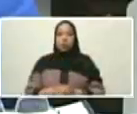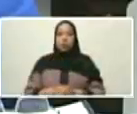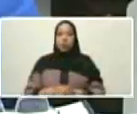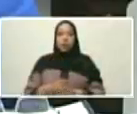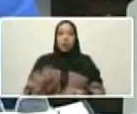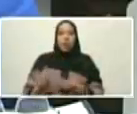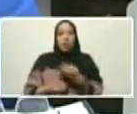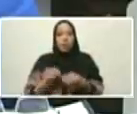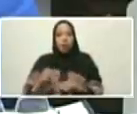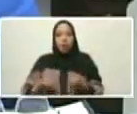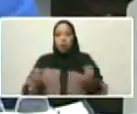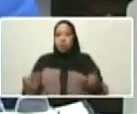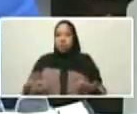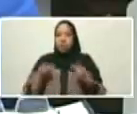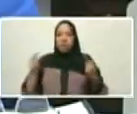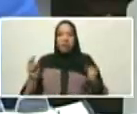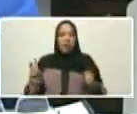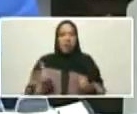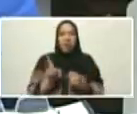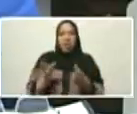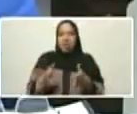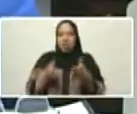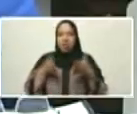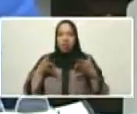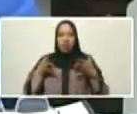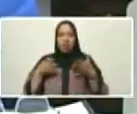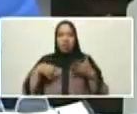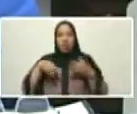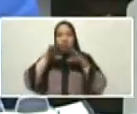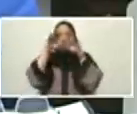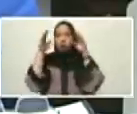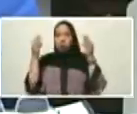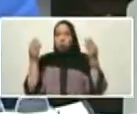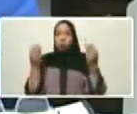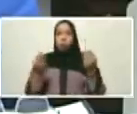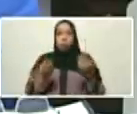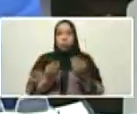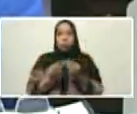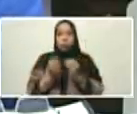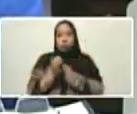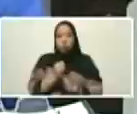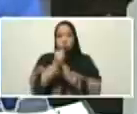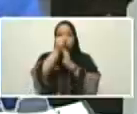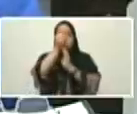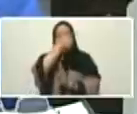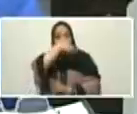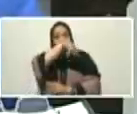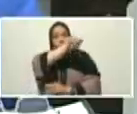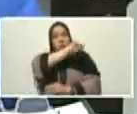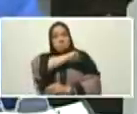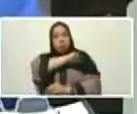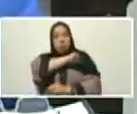valentía. Cuando el mundo estaba dominado por los imperios,